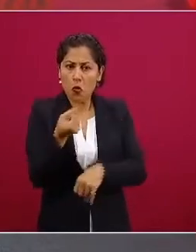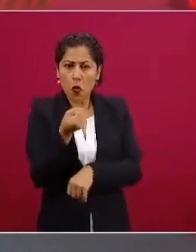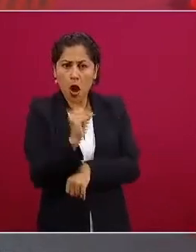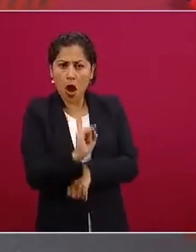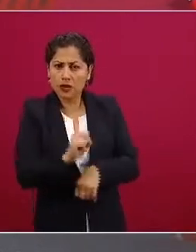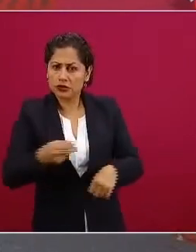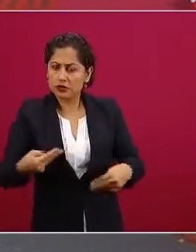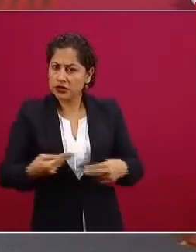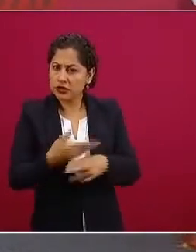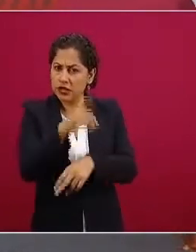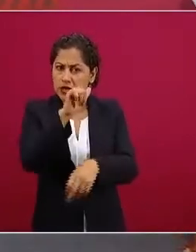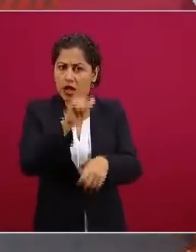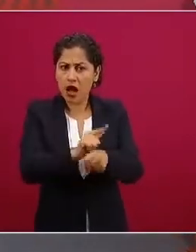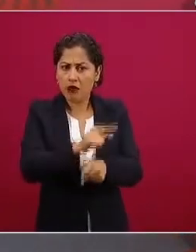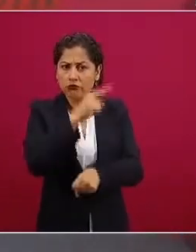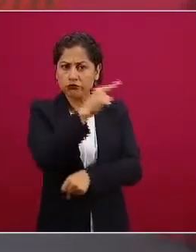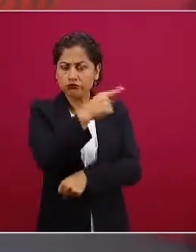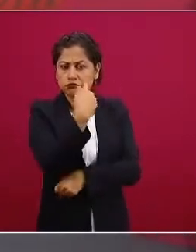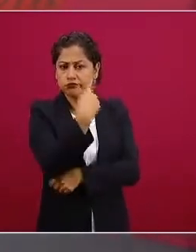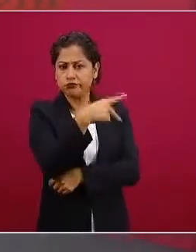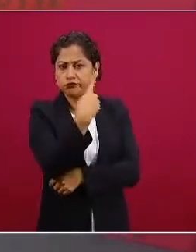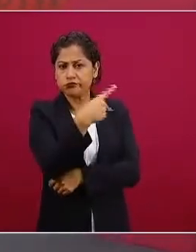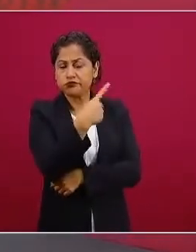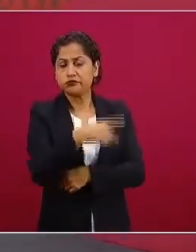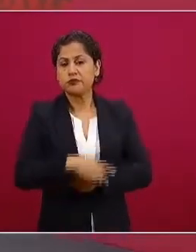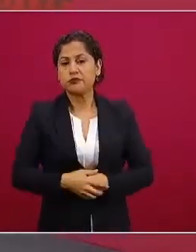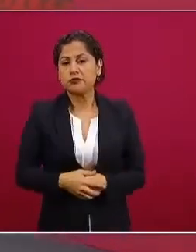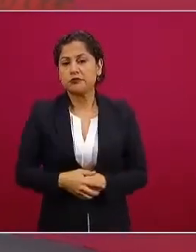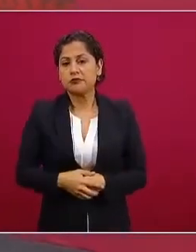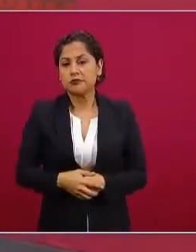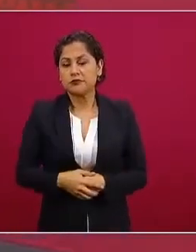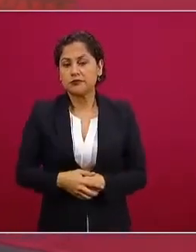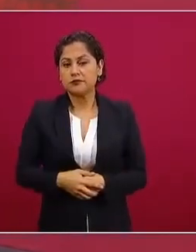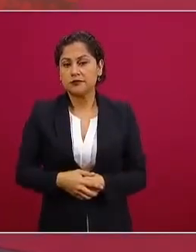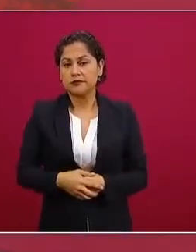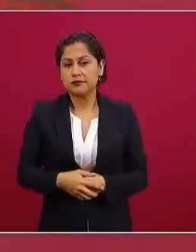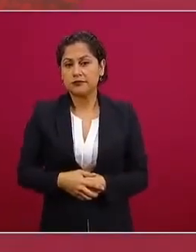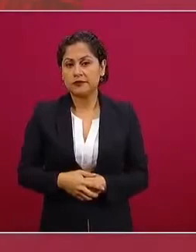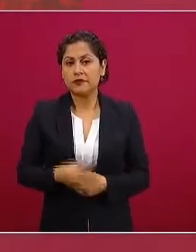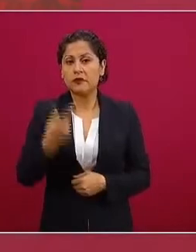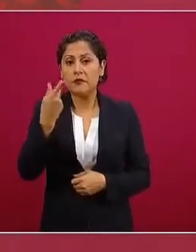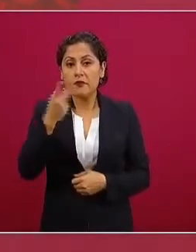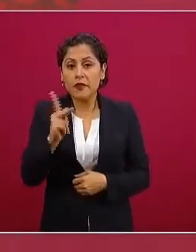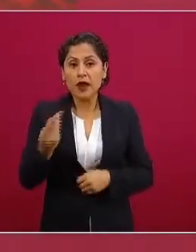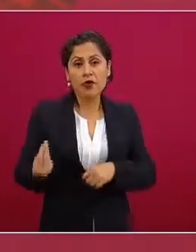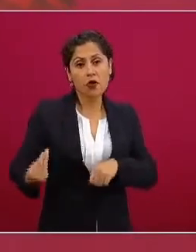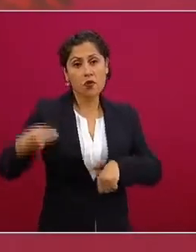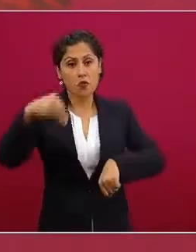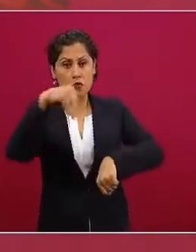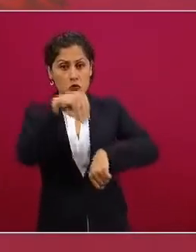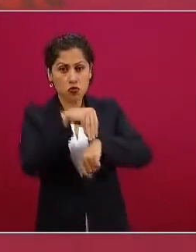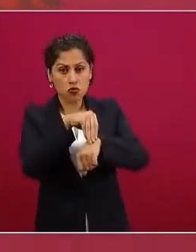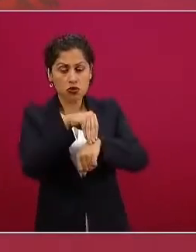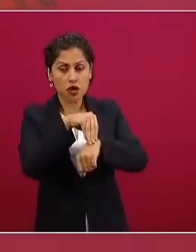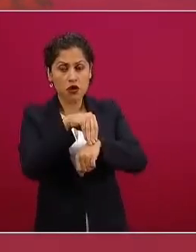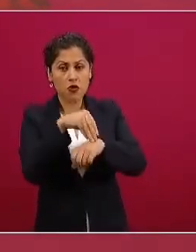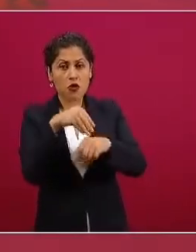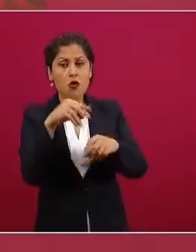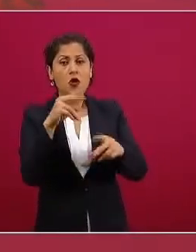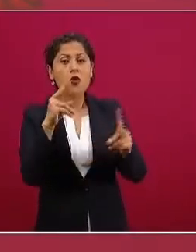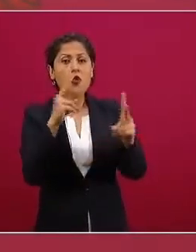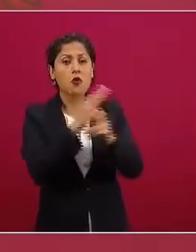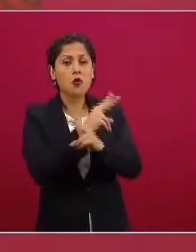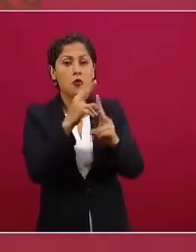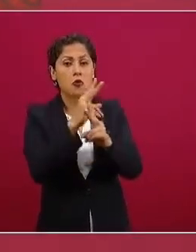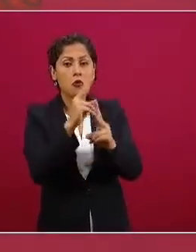que instalaran ventiladores para generar energía